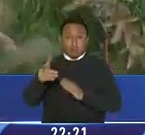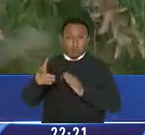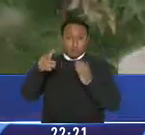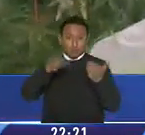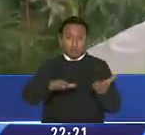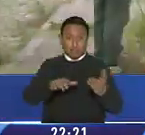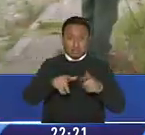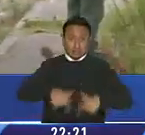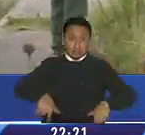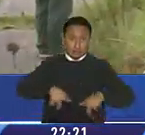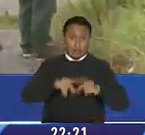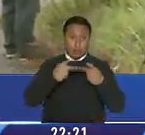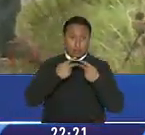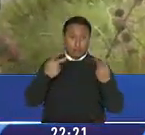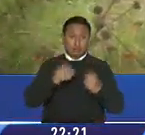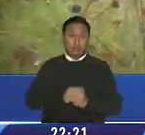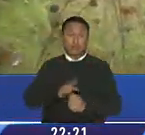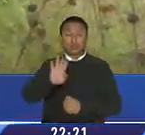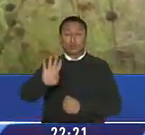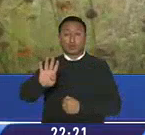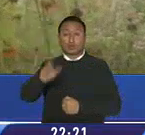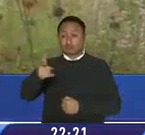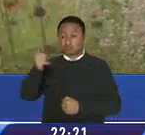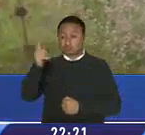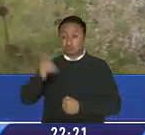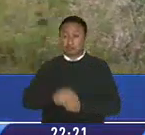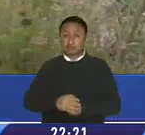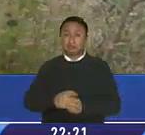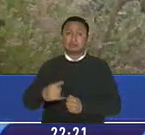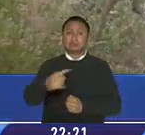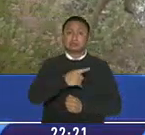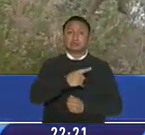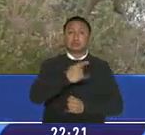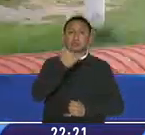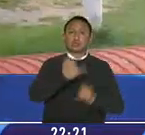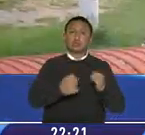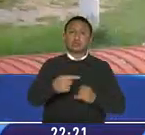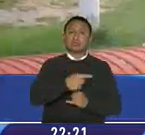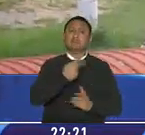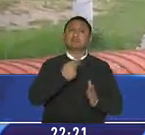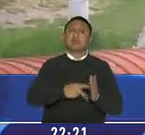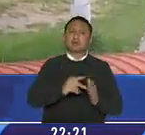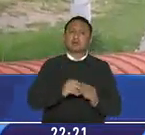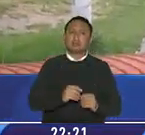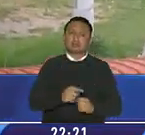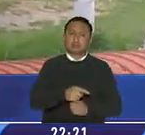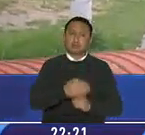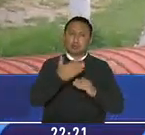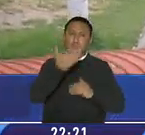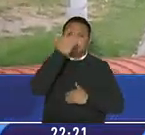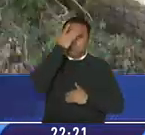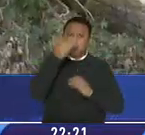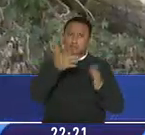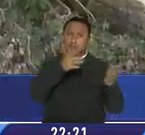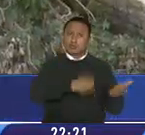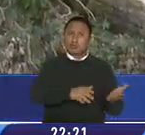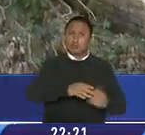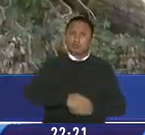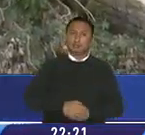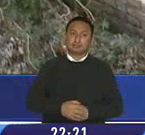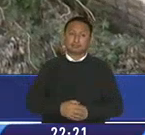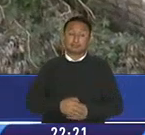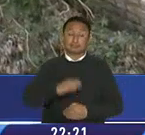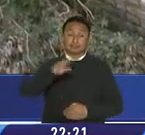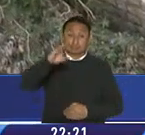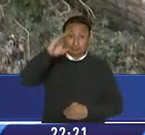espacio público cuatro baleados y de este último queda la incógnita bajo qué circunstancias perdió la vida por parte de la